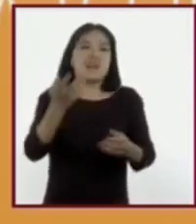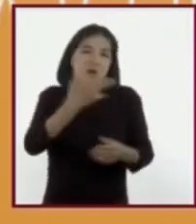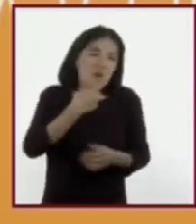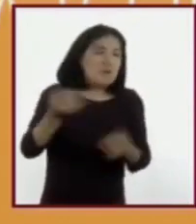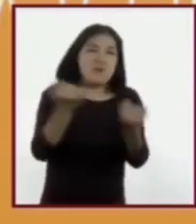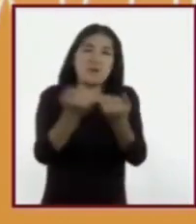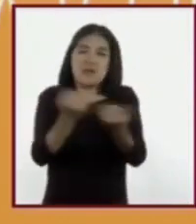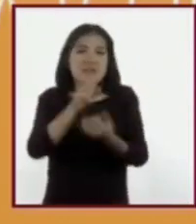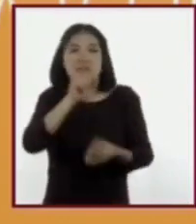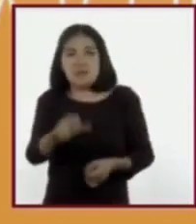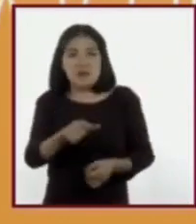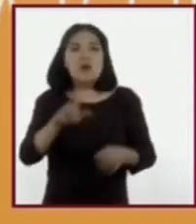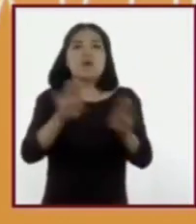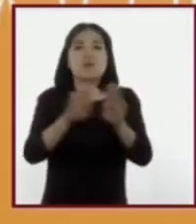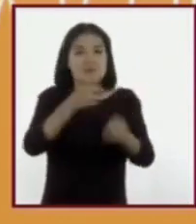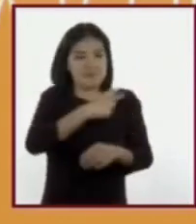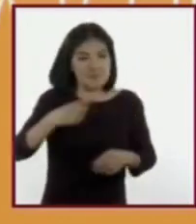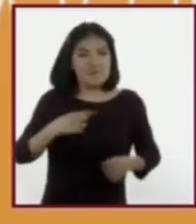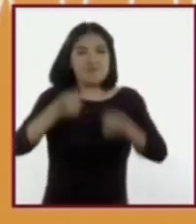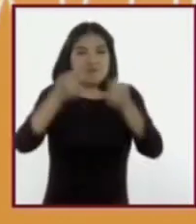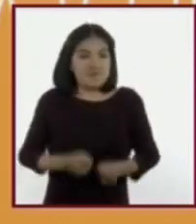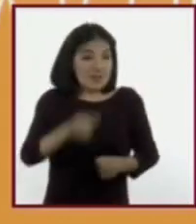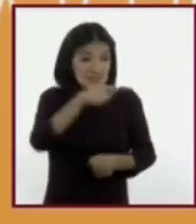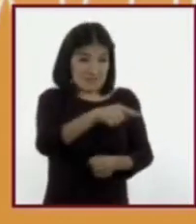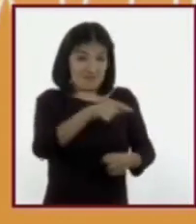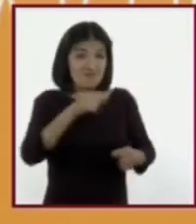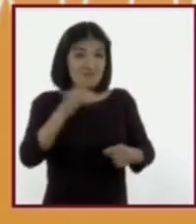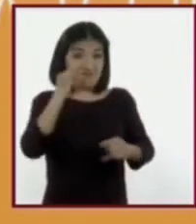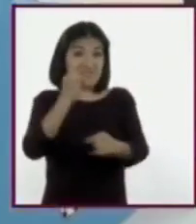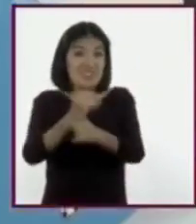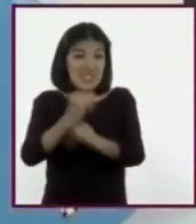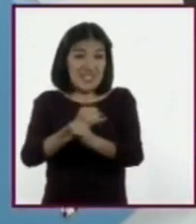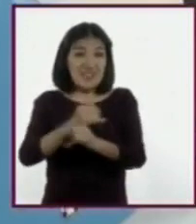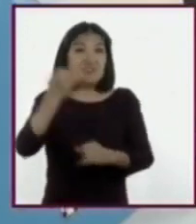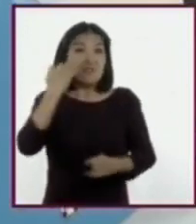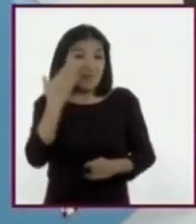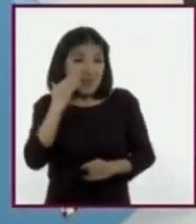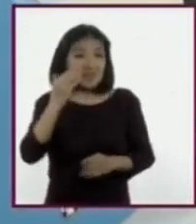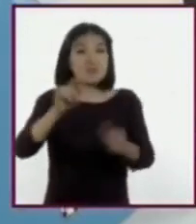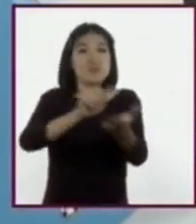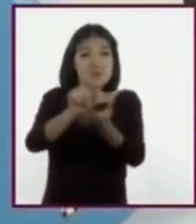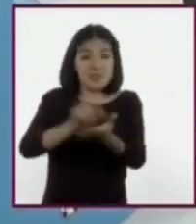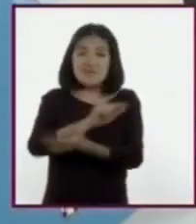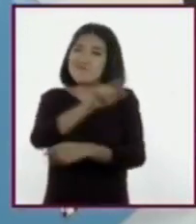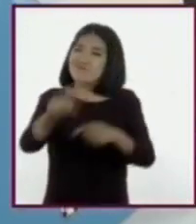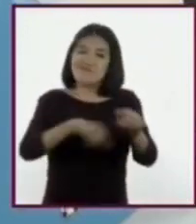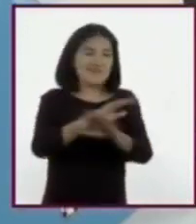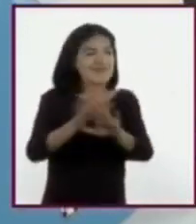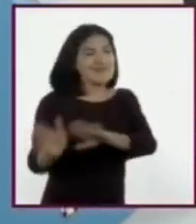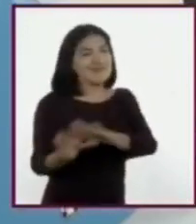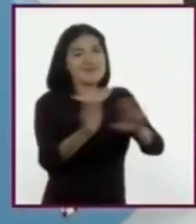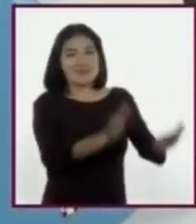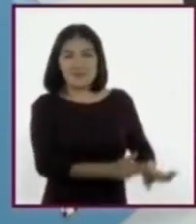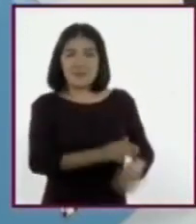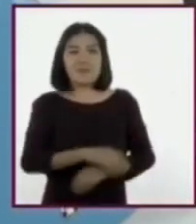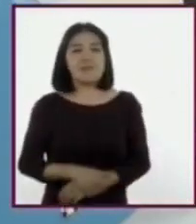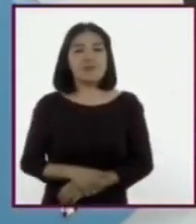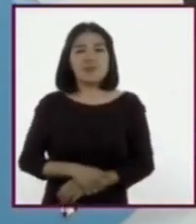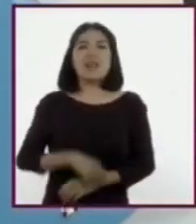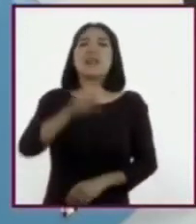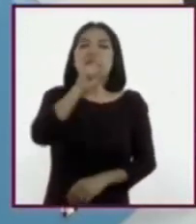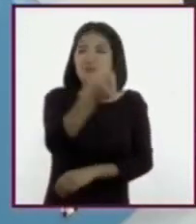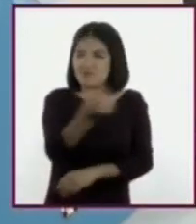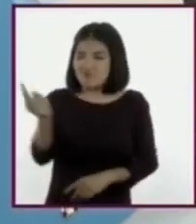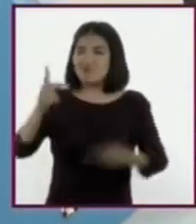saludable y segura no la encontraremos en esos espacios. Ya hablamos de la presión social y de los medios de